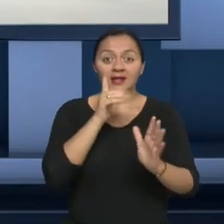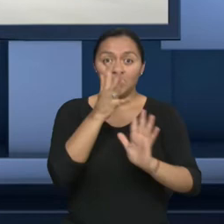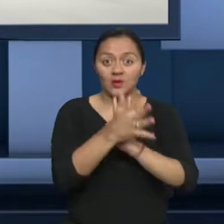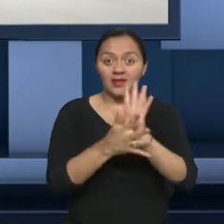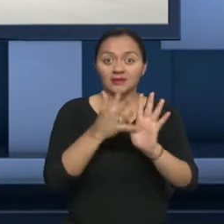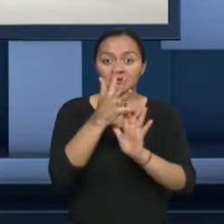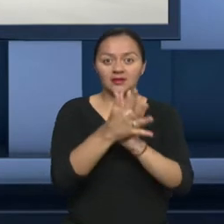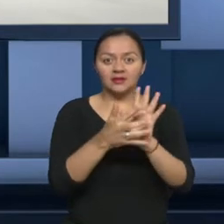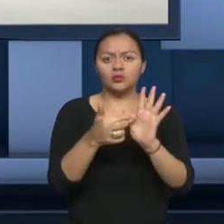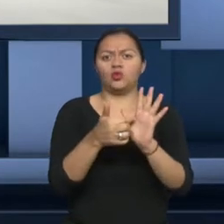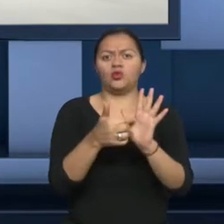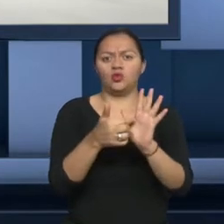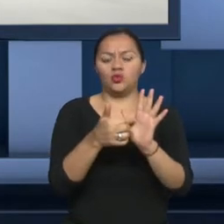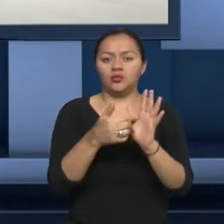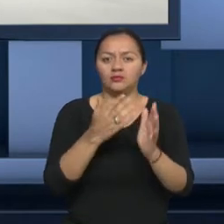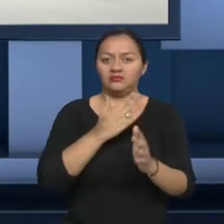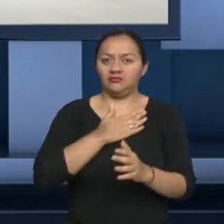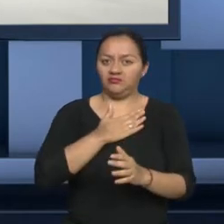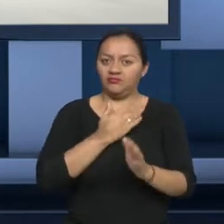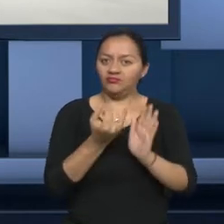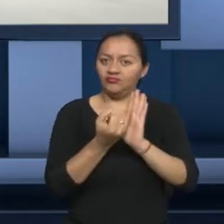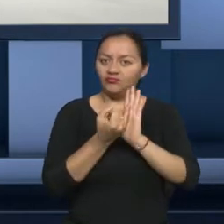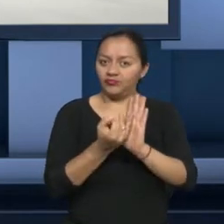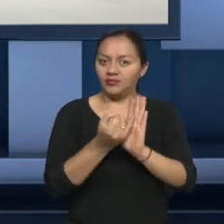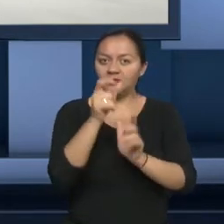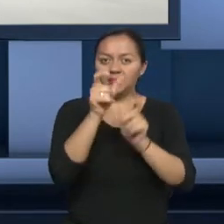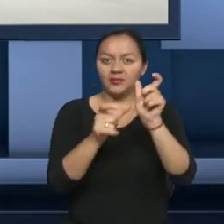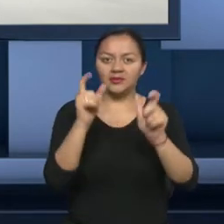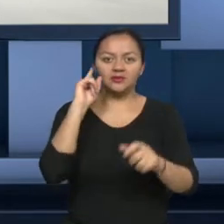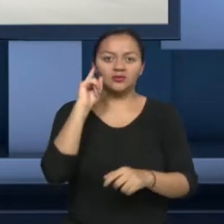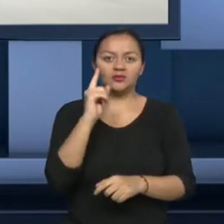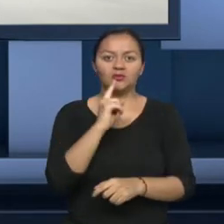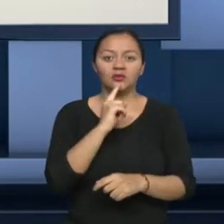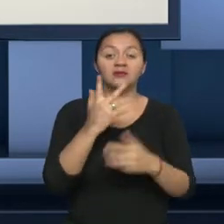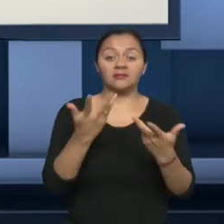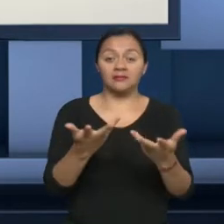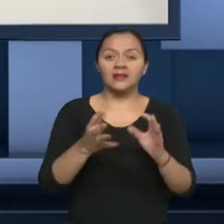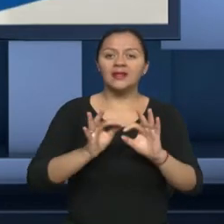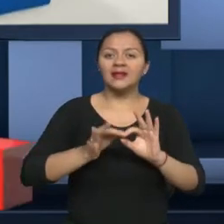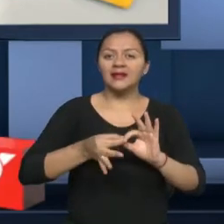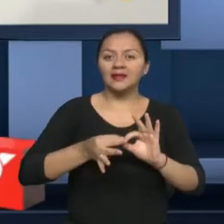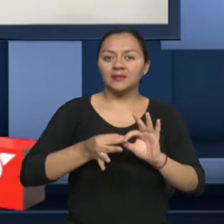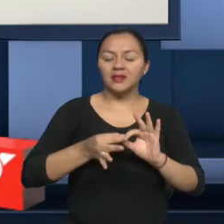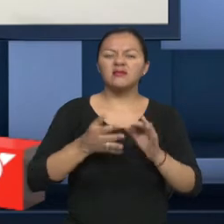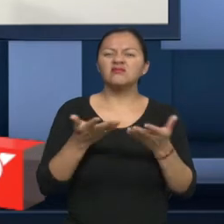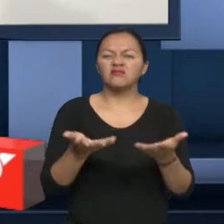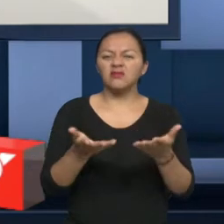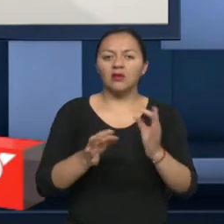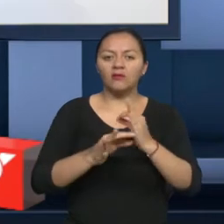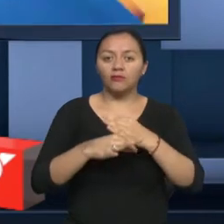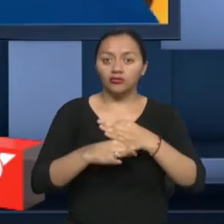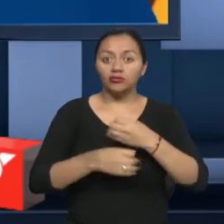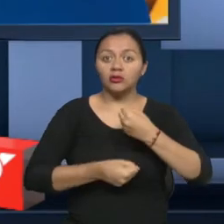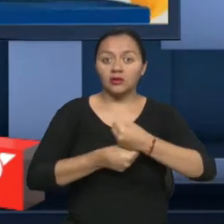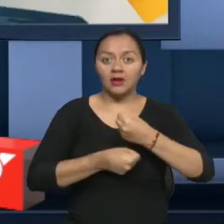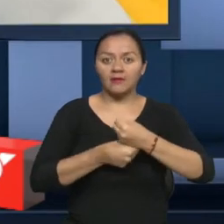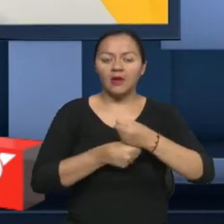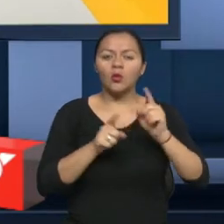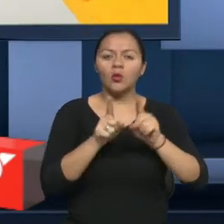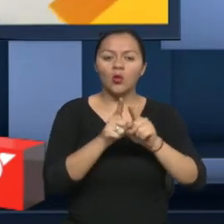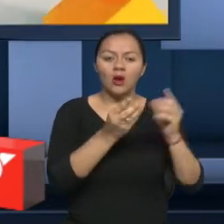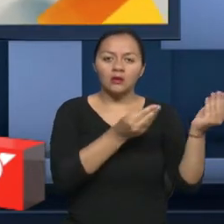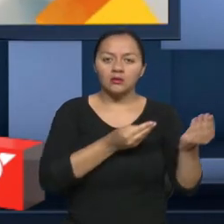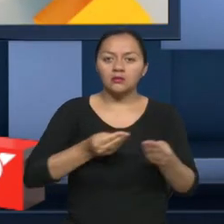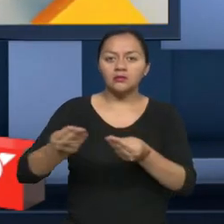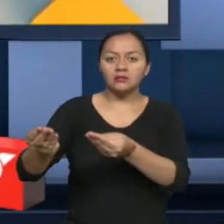la expresión de las personas sordas. Un papel fundamental lo desempeñan los intérpretes de lengua de señas quienes se constituyen a un canal efectivo de